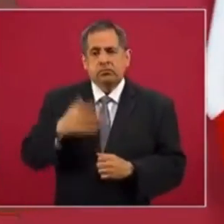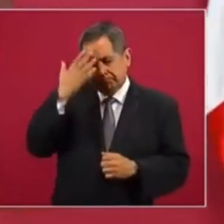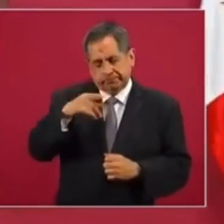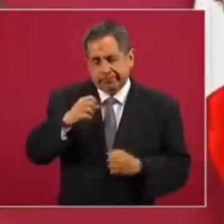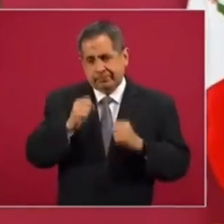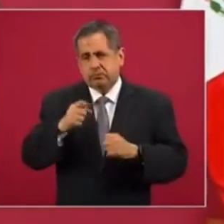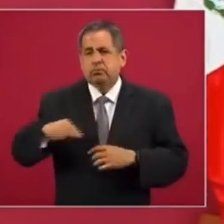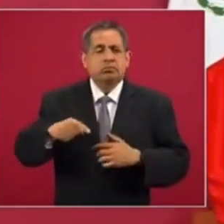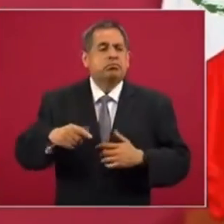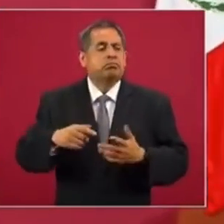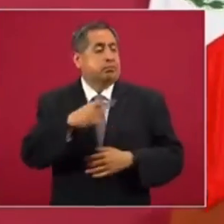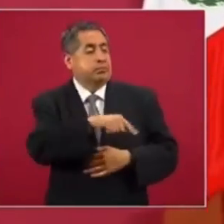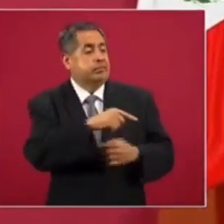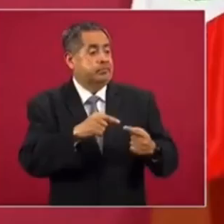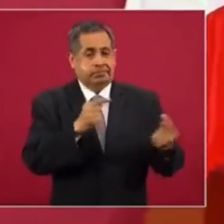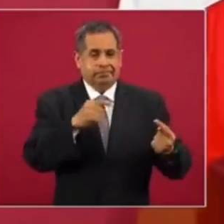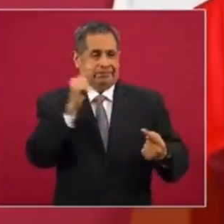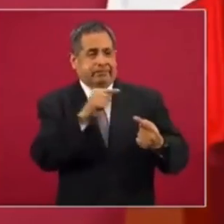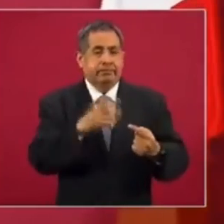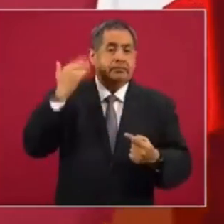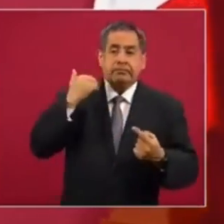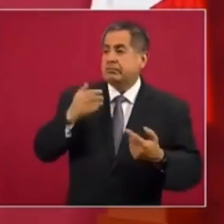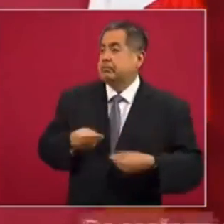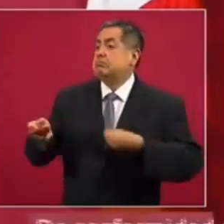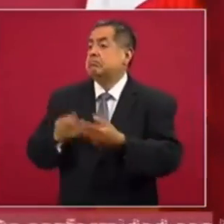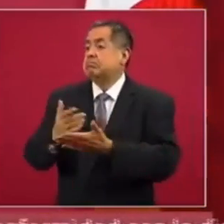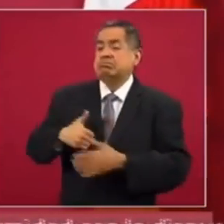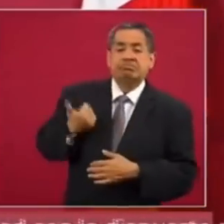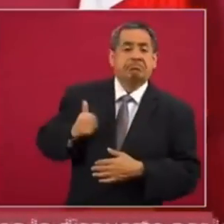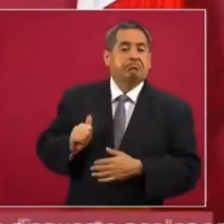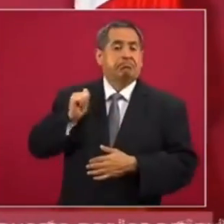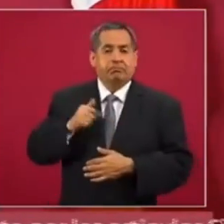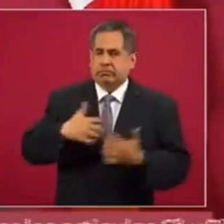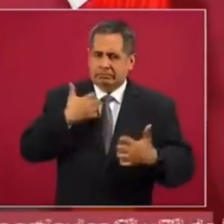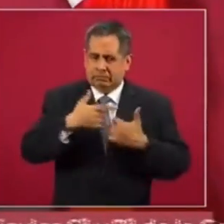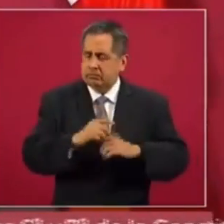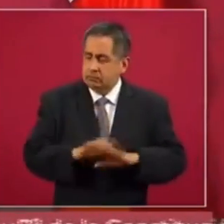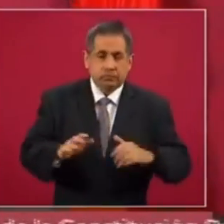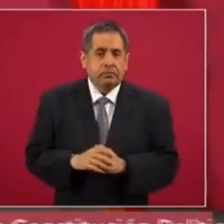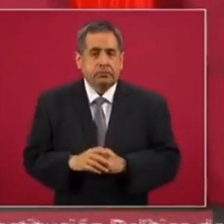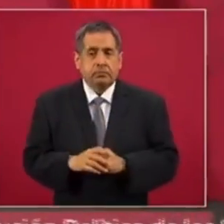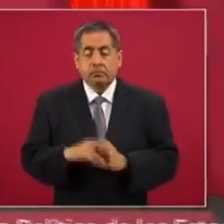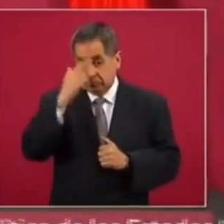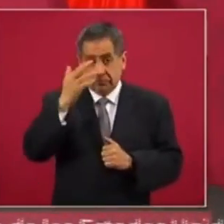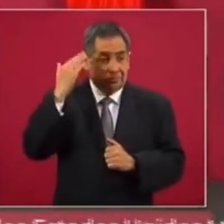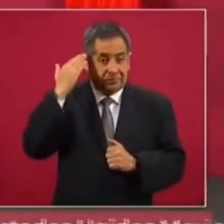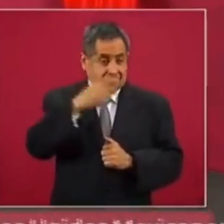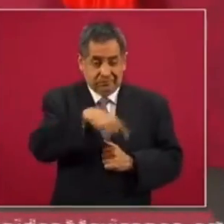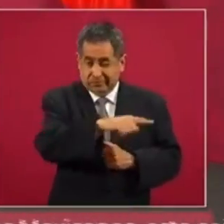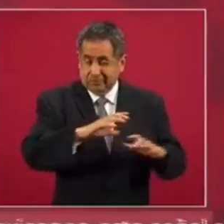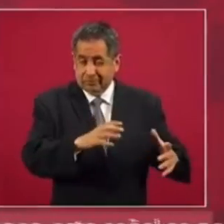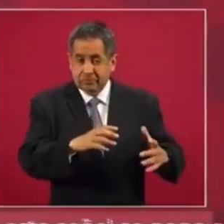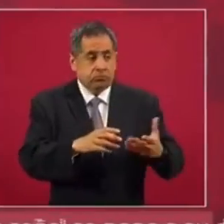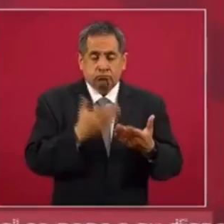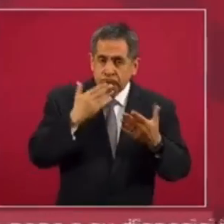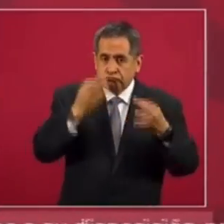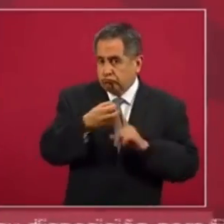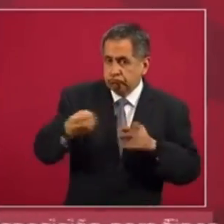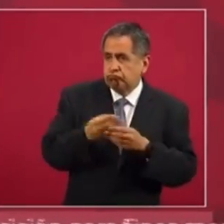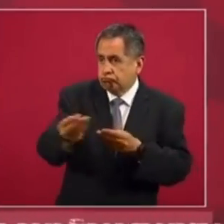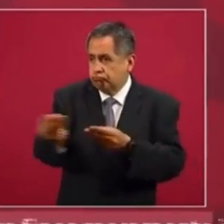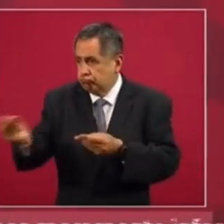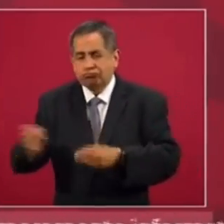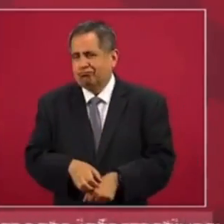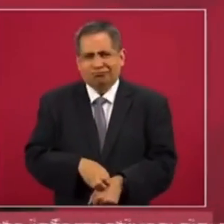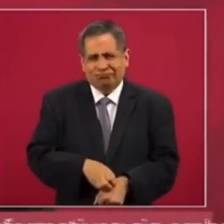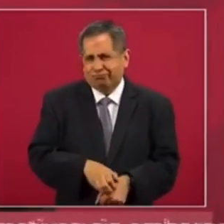molestos los que antes distribuían estos medicamentos, que por cierto, no los distribuían bien. No